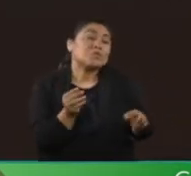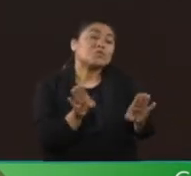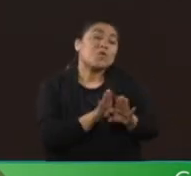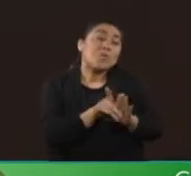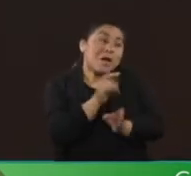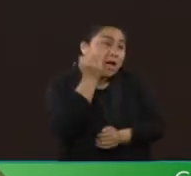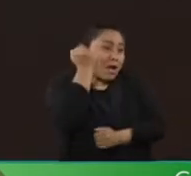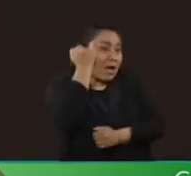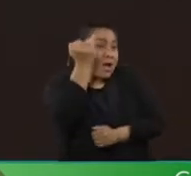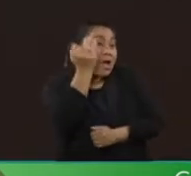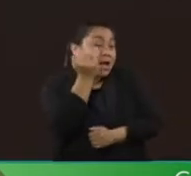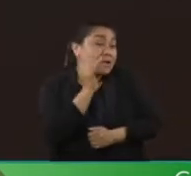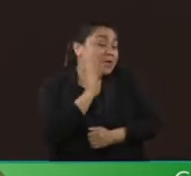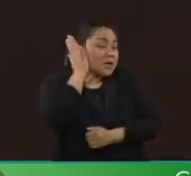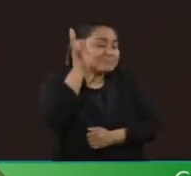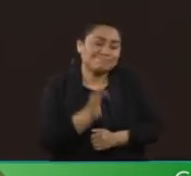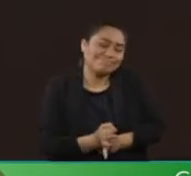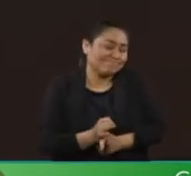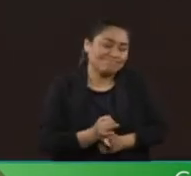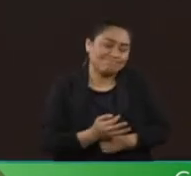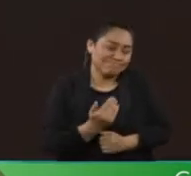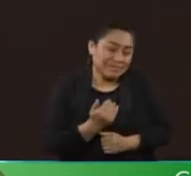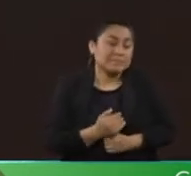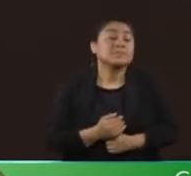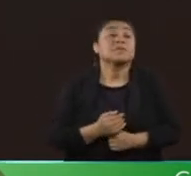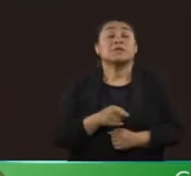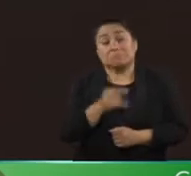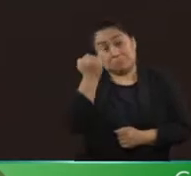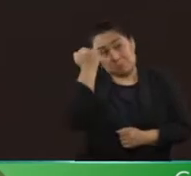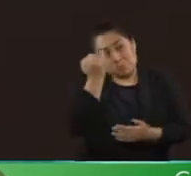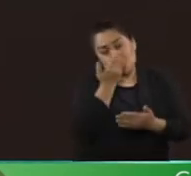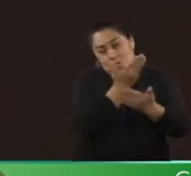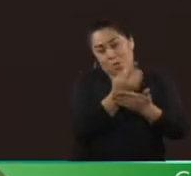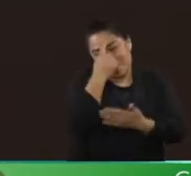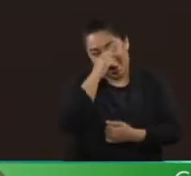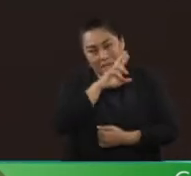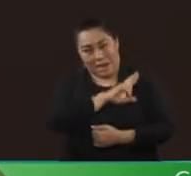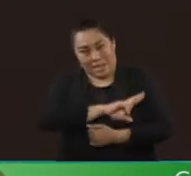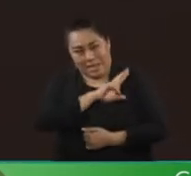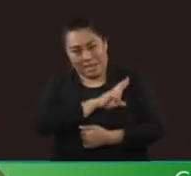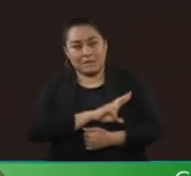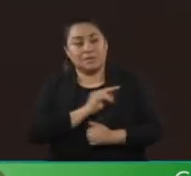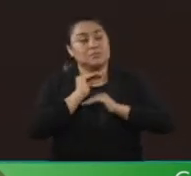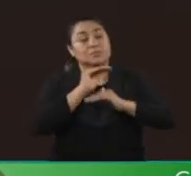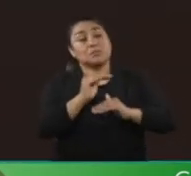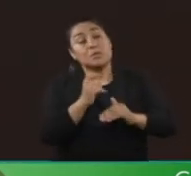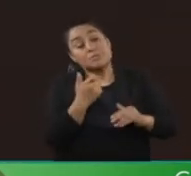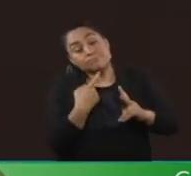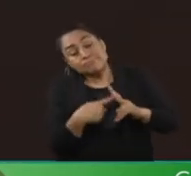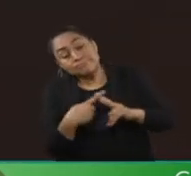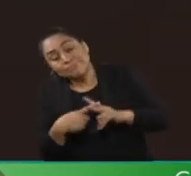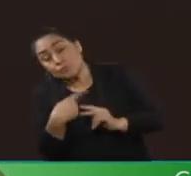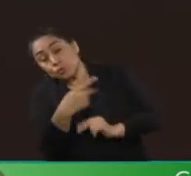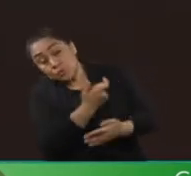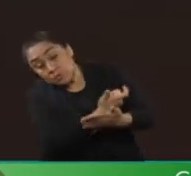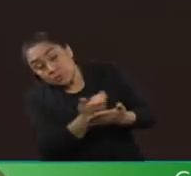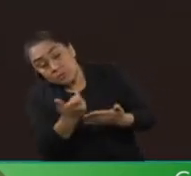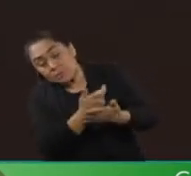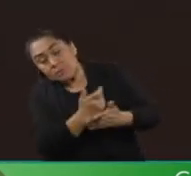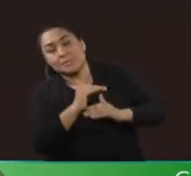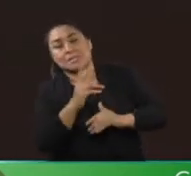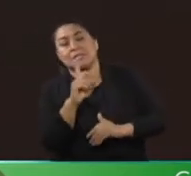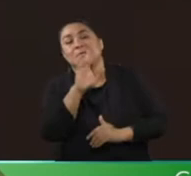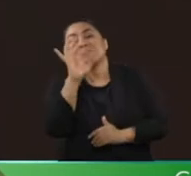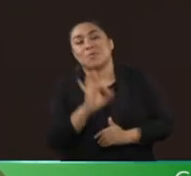una realidad. El esquema de arrendamiento propuesto, que establece un tope del 30 por ciento del salario del trabajador para el